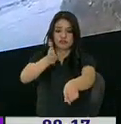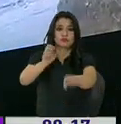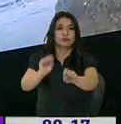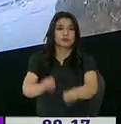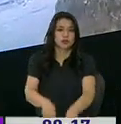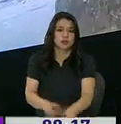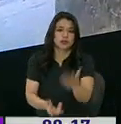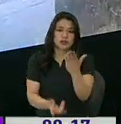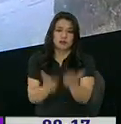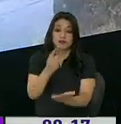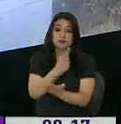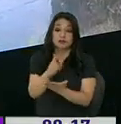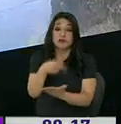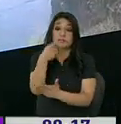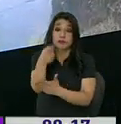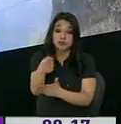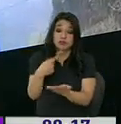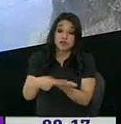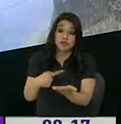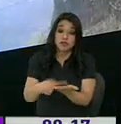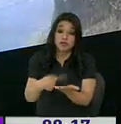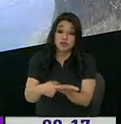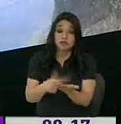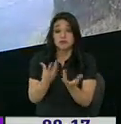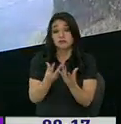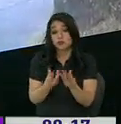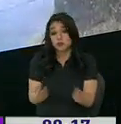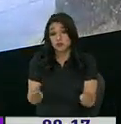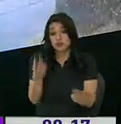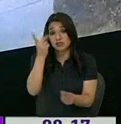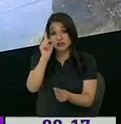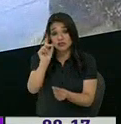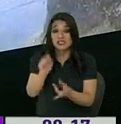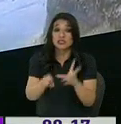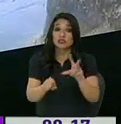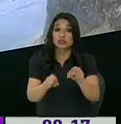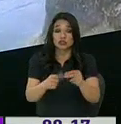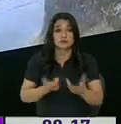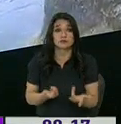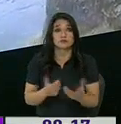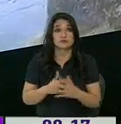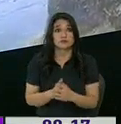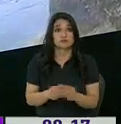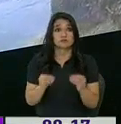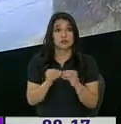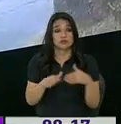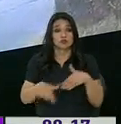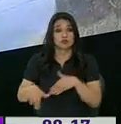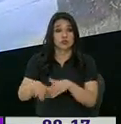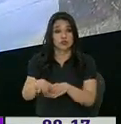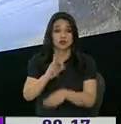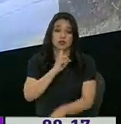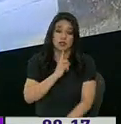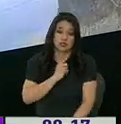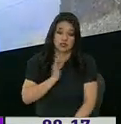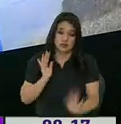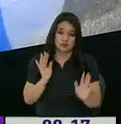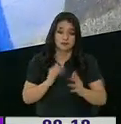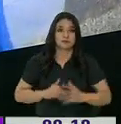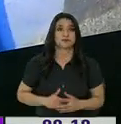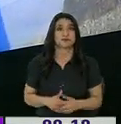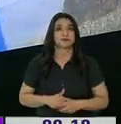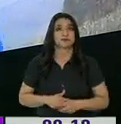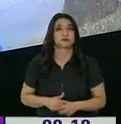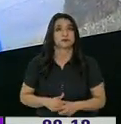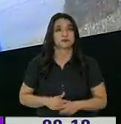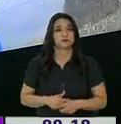que probablemente la otra semana lo analicen y tal vez en este sector ya no exista porque genera más congestión, según lo que nos ha podido explicar la autoridad.